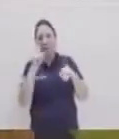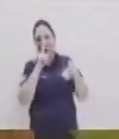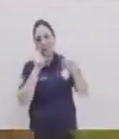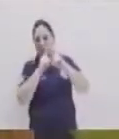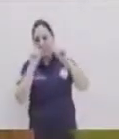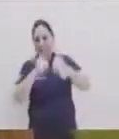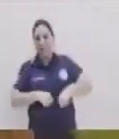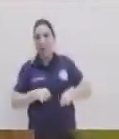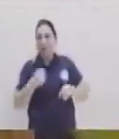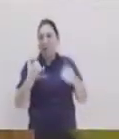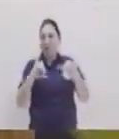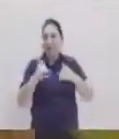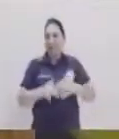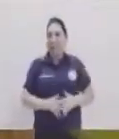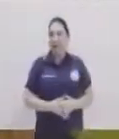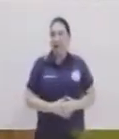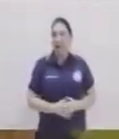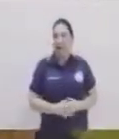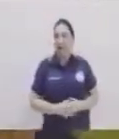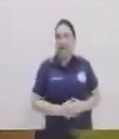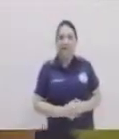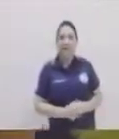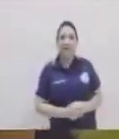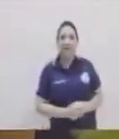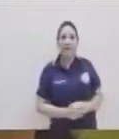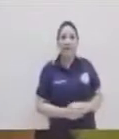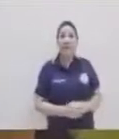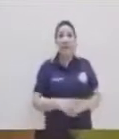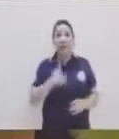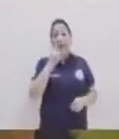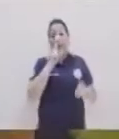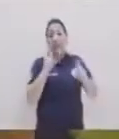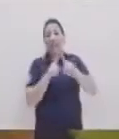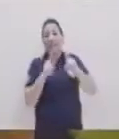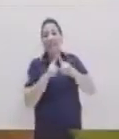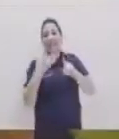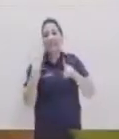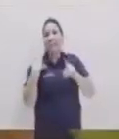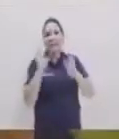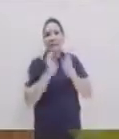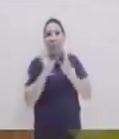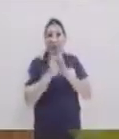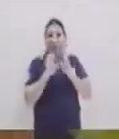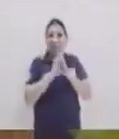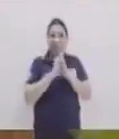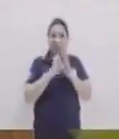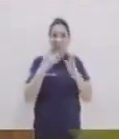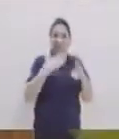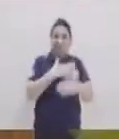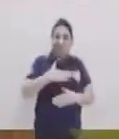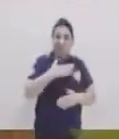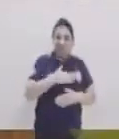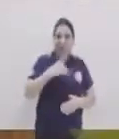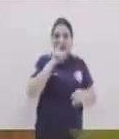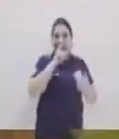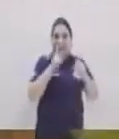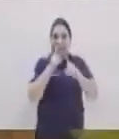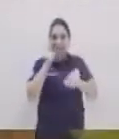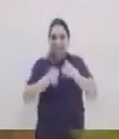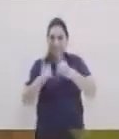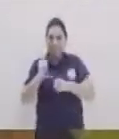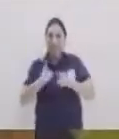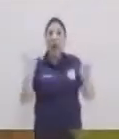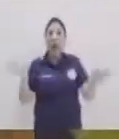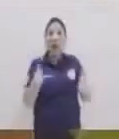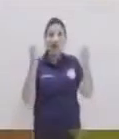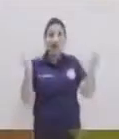estoy una vez, busquen trabajo en que seas feliz, aquí nunca tendrás que trabajar en tu vida. En realidad, no lo veo tan como trabajo así, pero es disfrutar lo que haces.